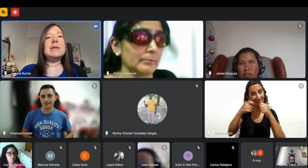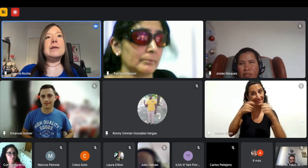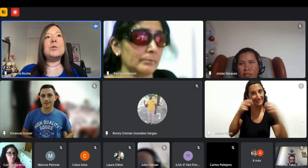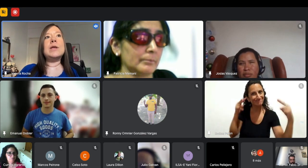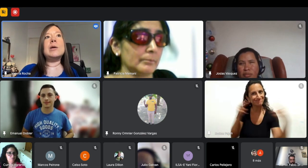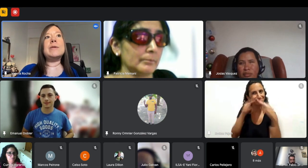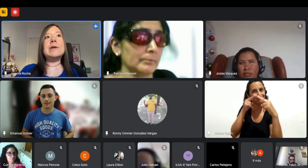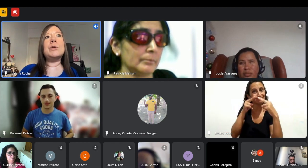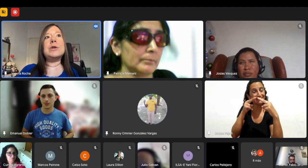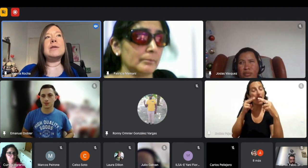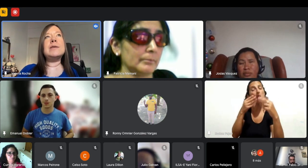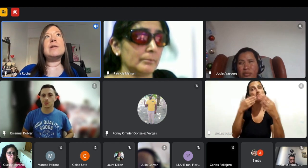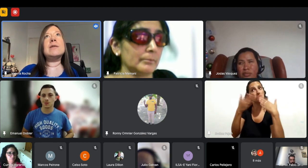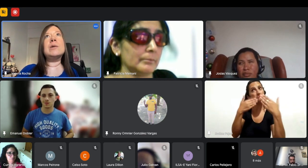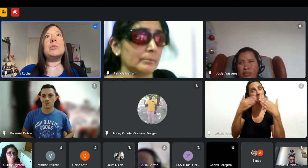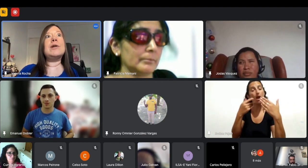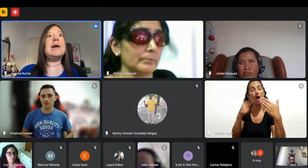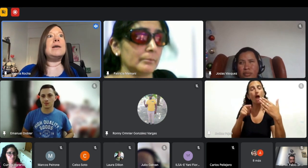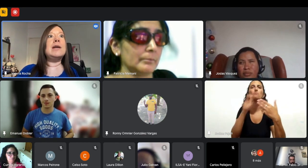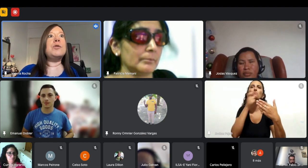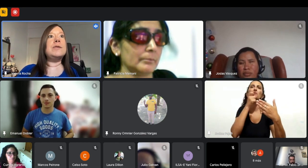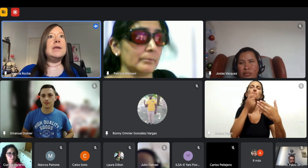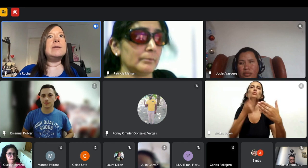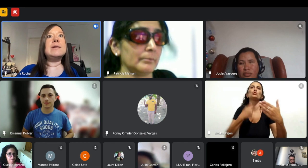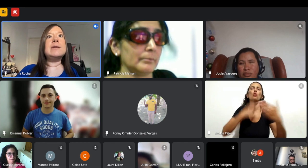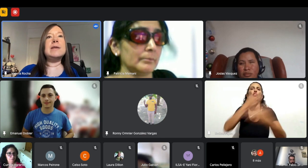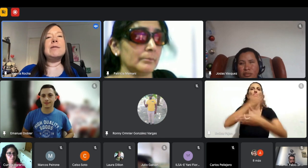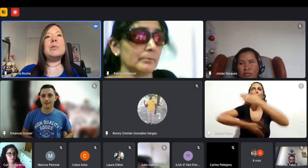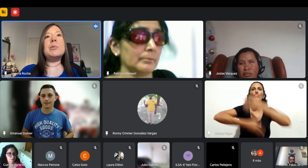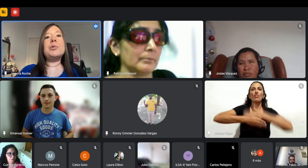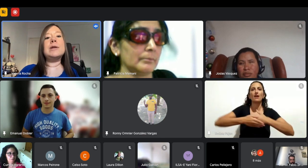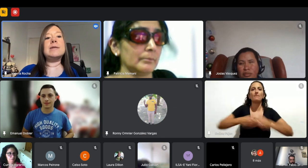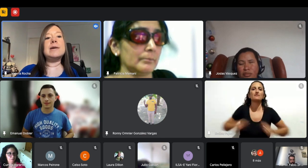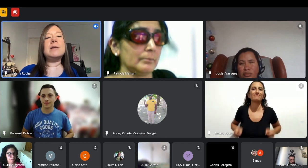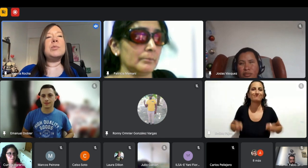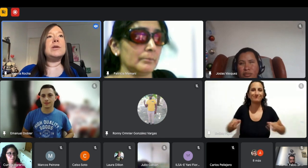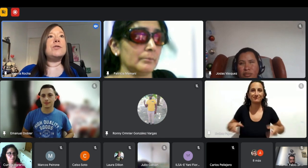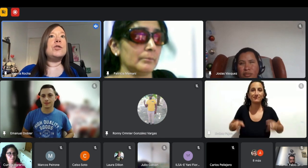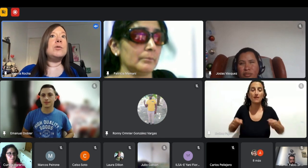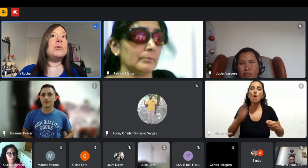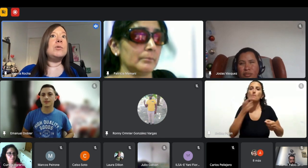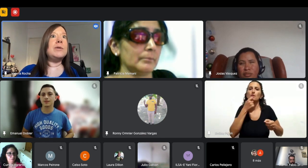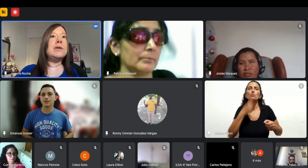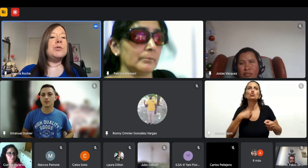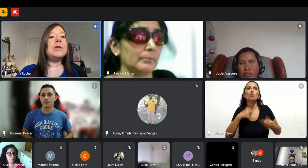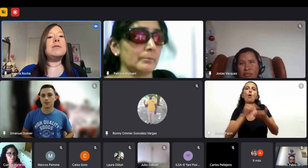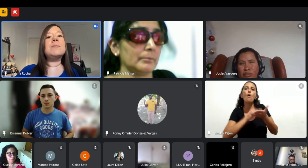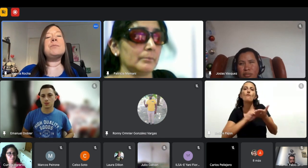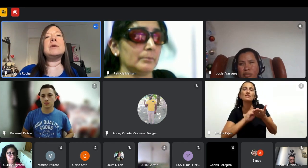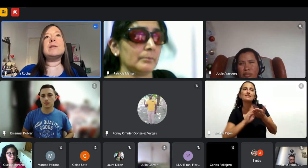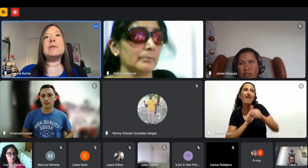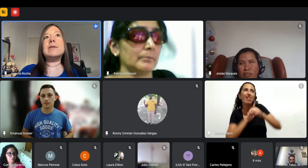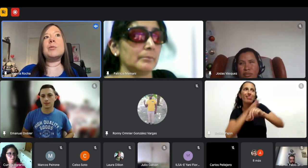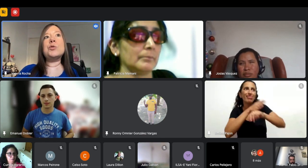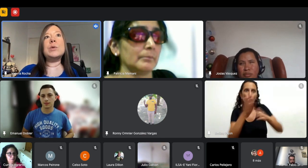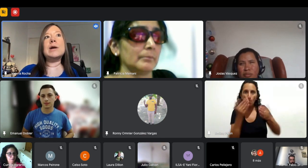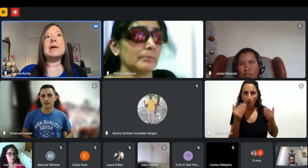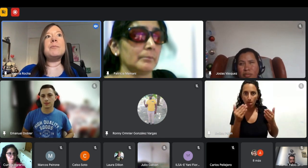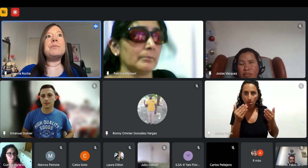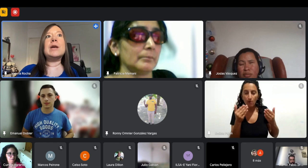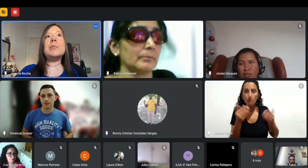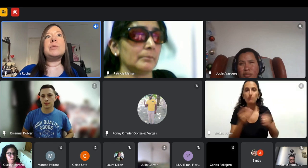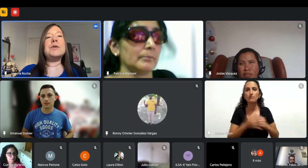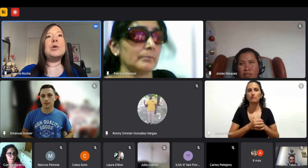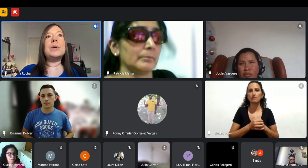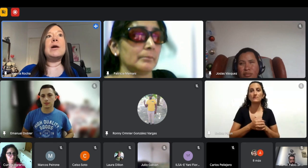personalmente y tenés una discapacidad motriz decir bueno la oficina es accesible voy a poder ingresar porque yo tengo una discapacidad motriz si necesitamos